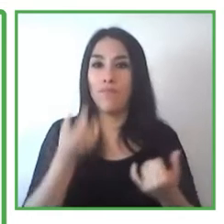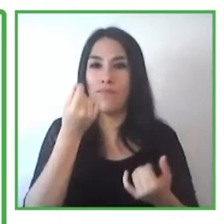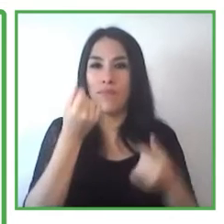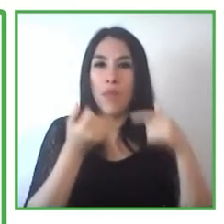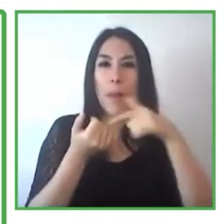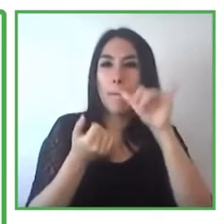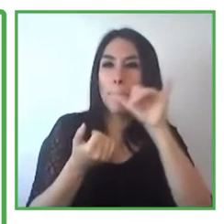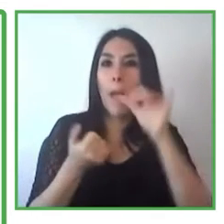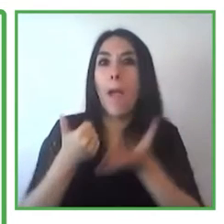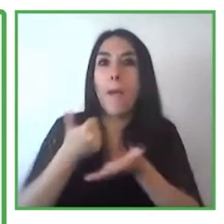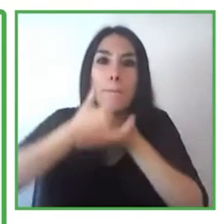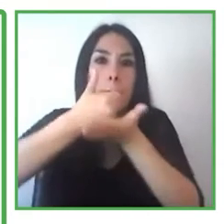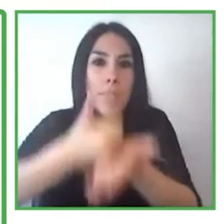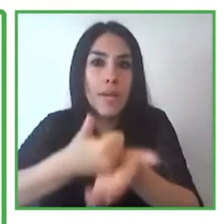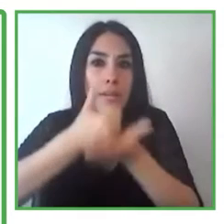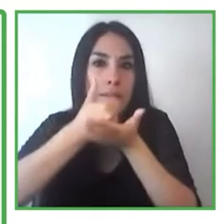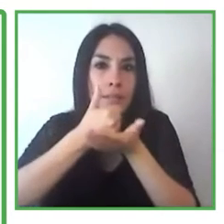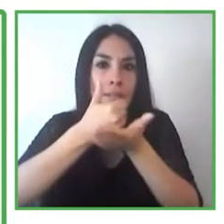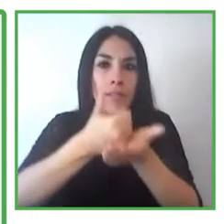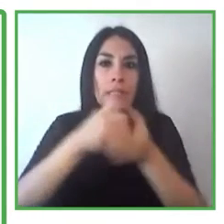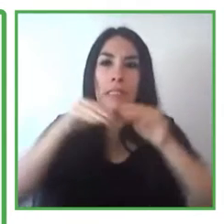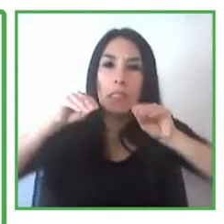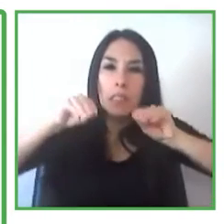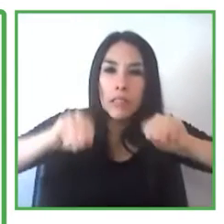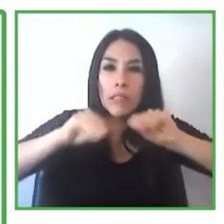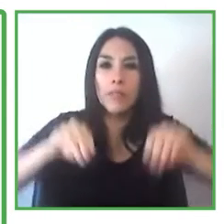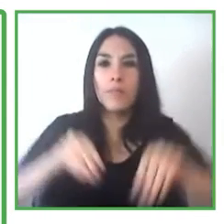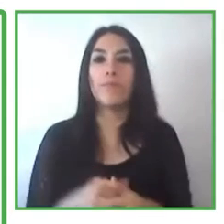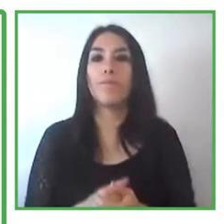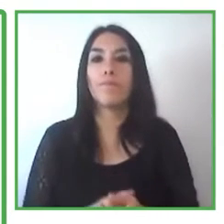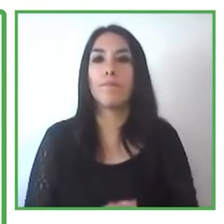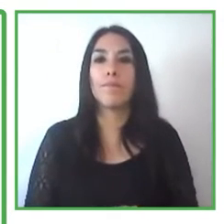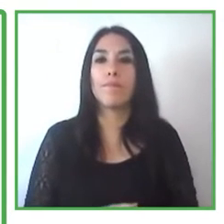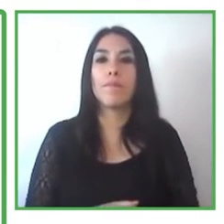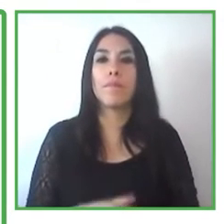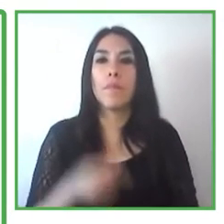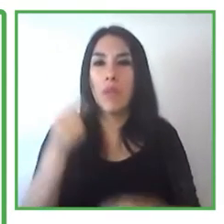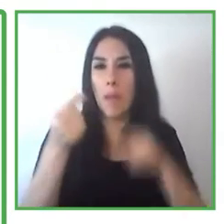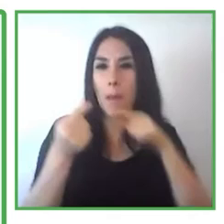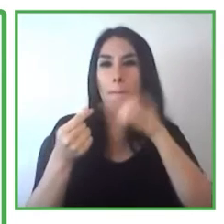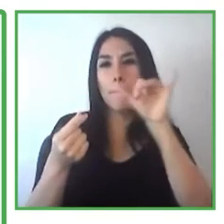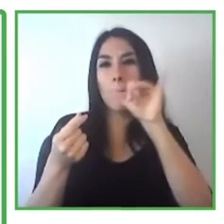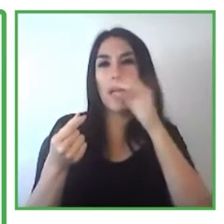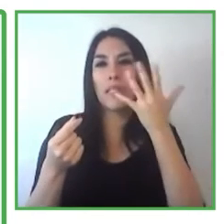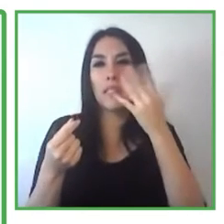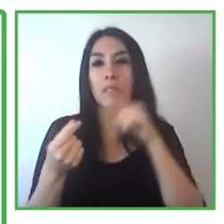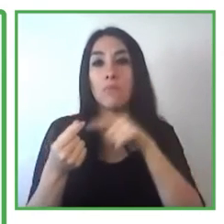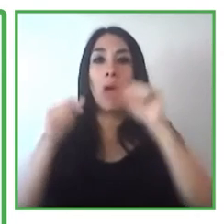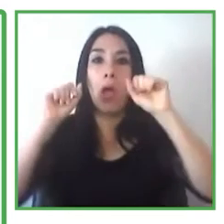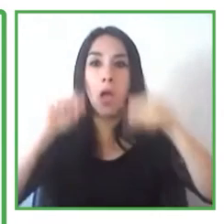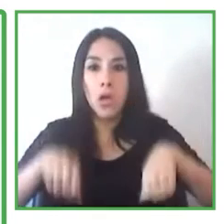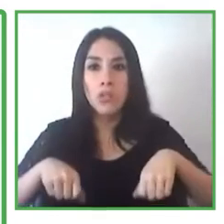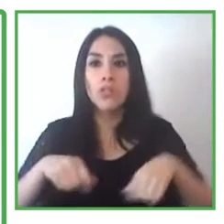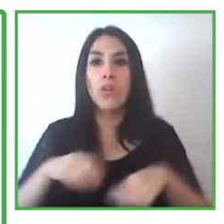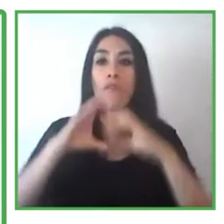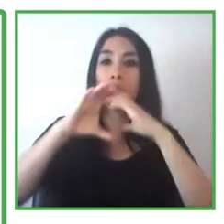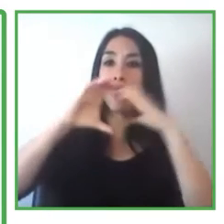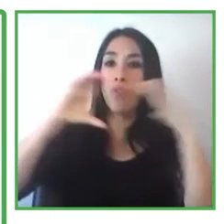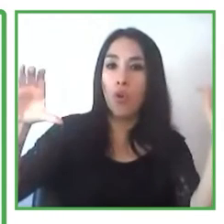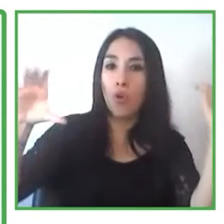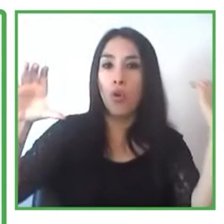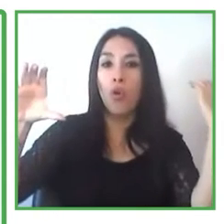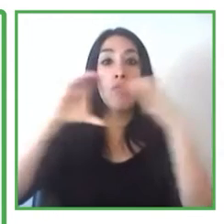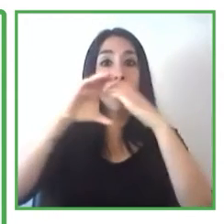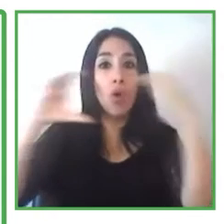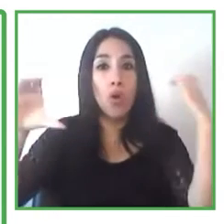capacitación que les permita a estos jóvenes poderse trasladar de sus domicilios al centro